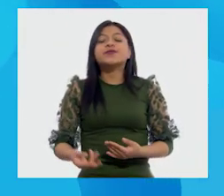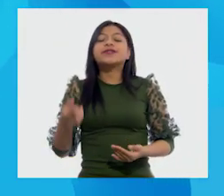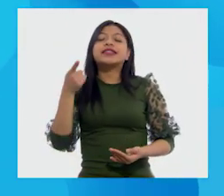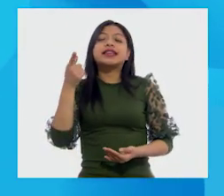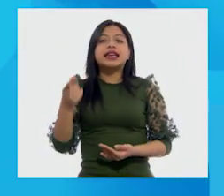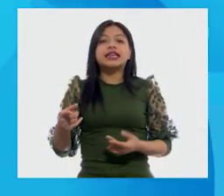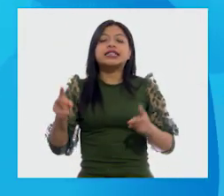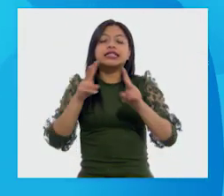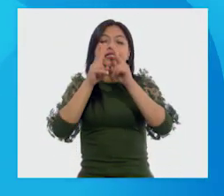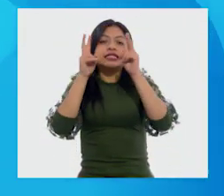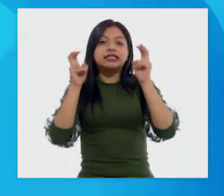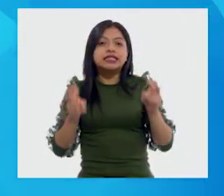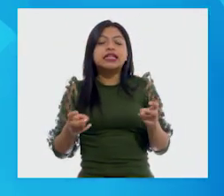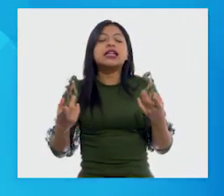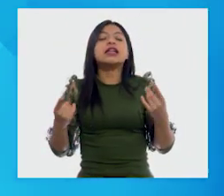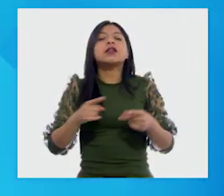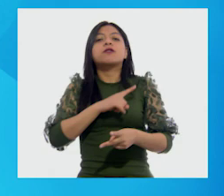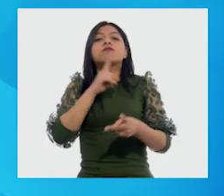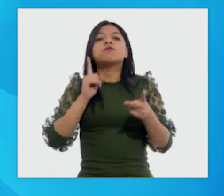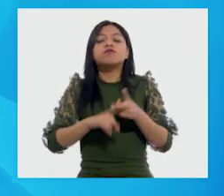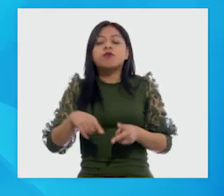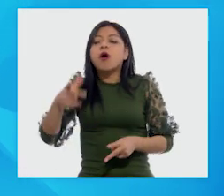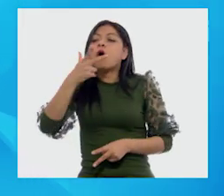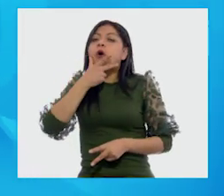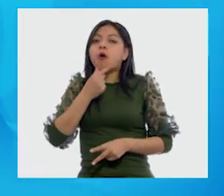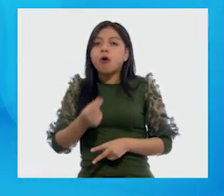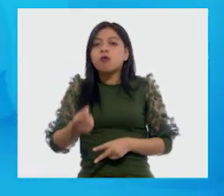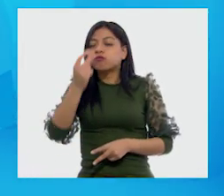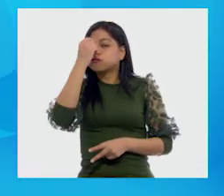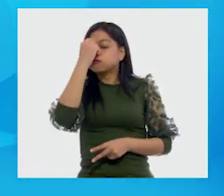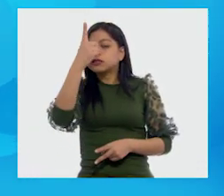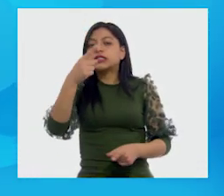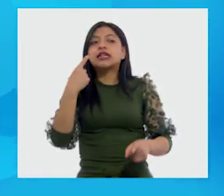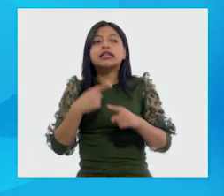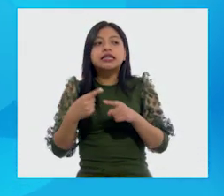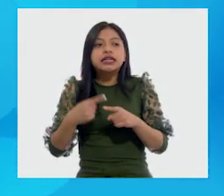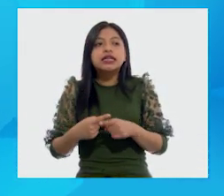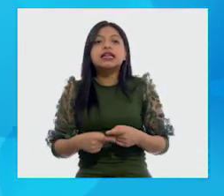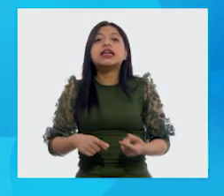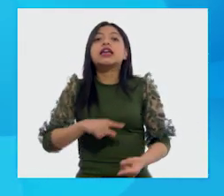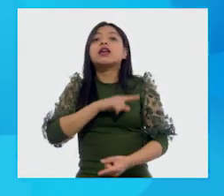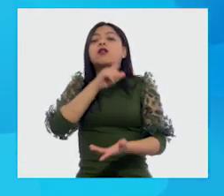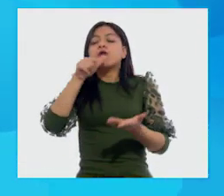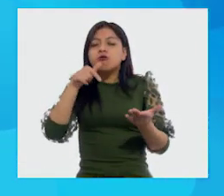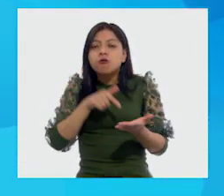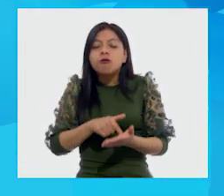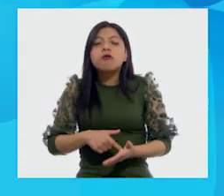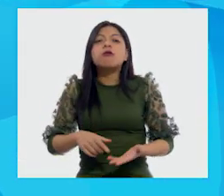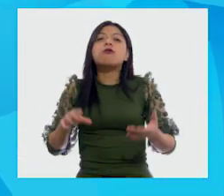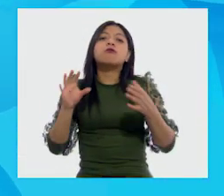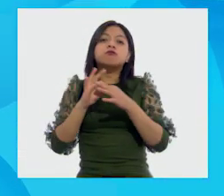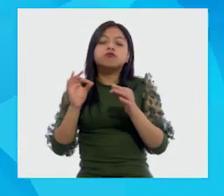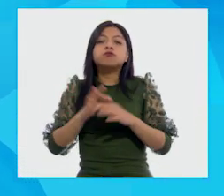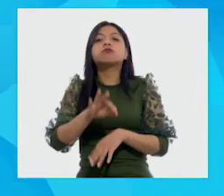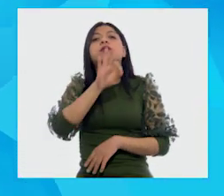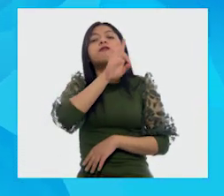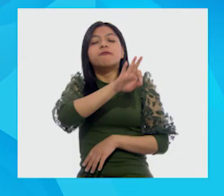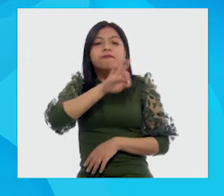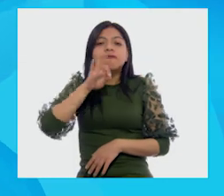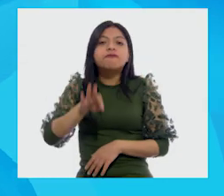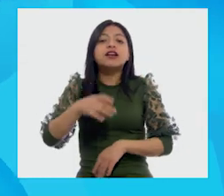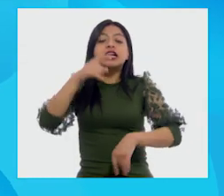Moliere, que es el autor, Compañía Nacional de Teatro. Entonces, te dice dónde. Y ya te dice la fecha,